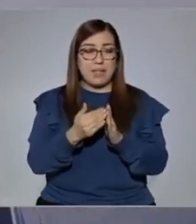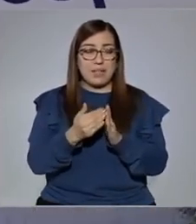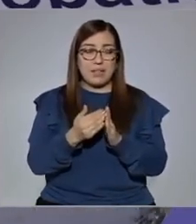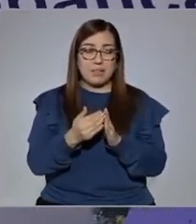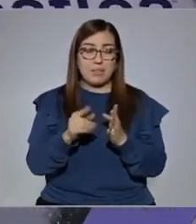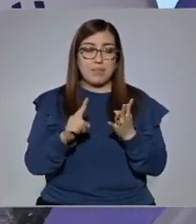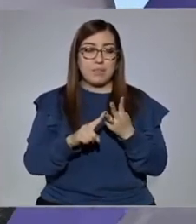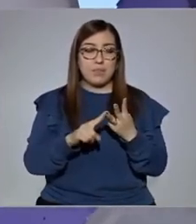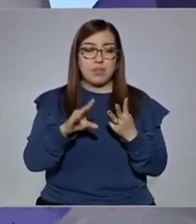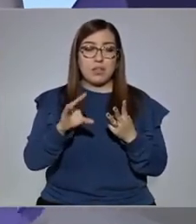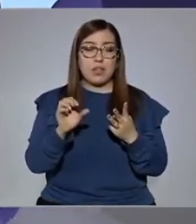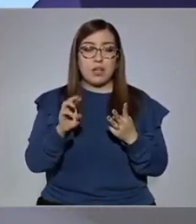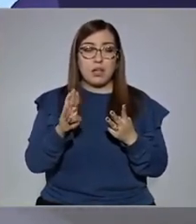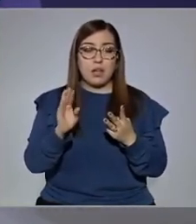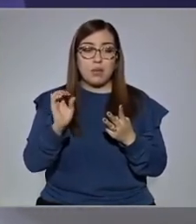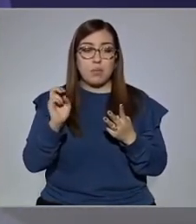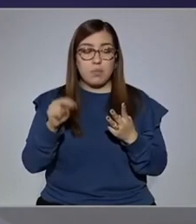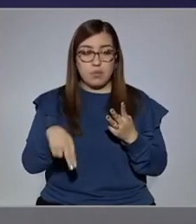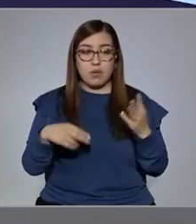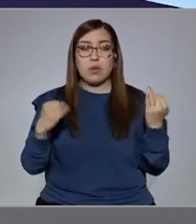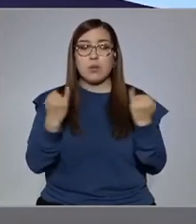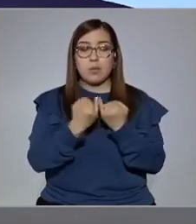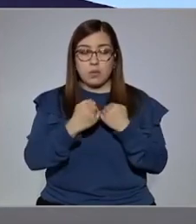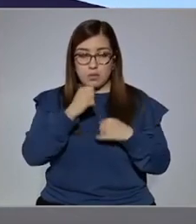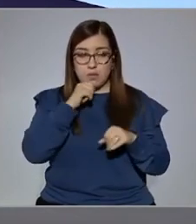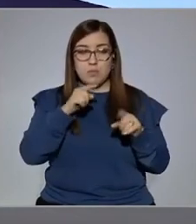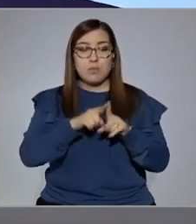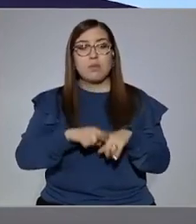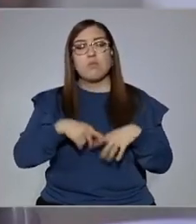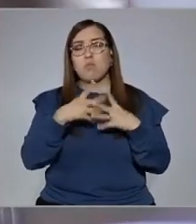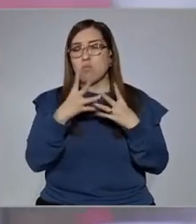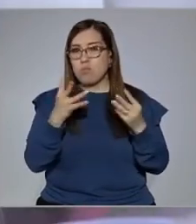carbón vegetal también es uno de nuestros policrestos. Tiene muchas indicaciones.